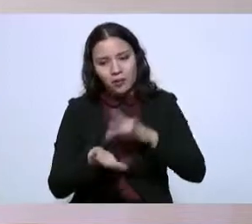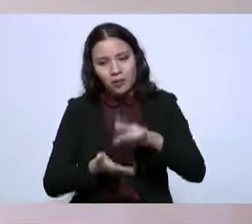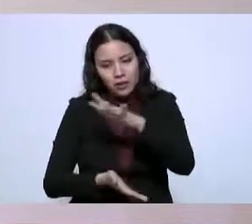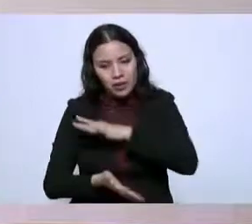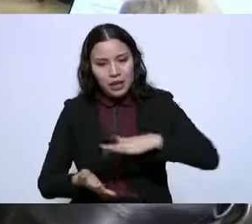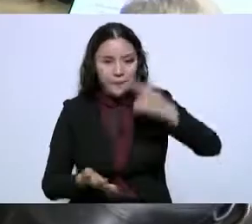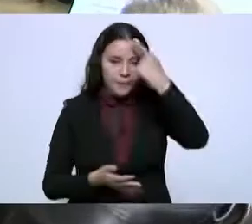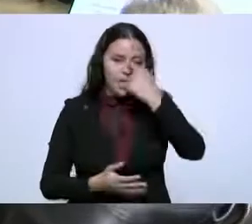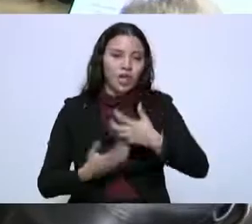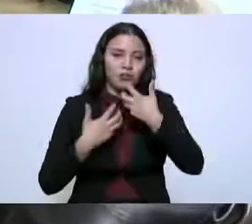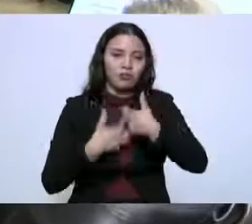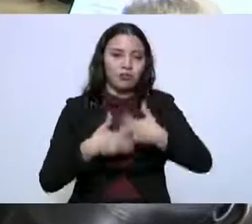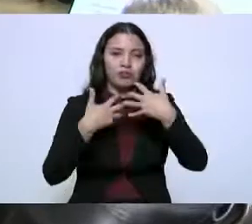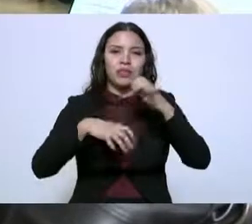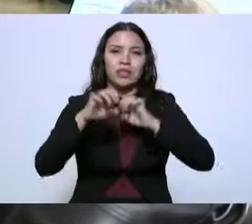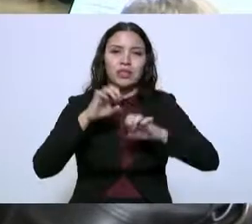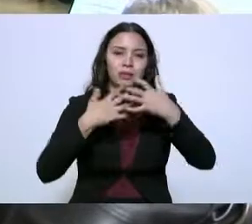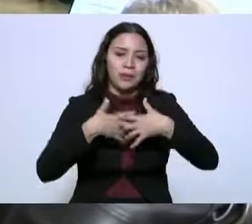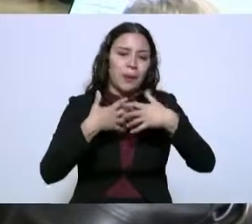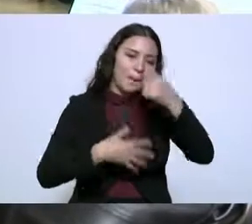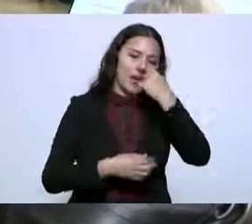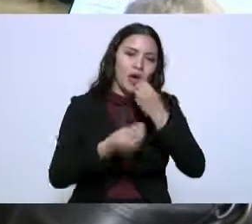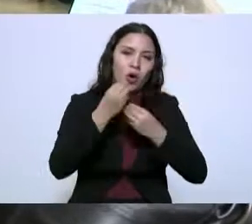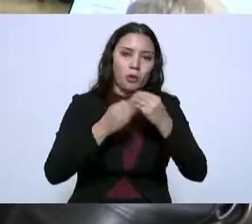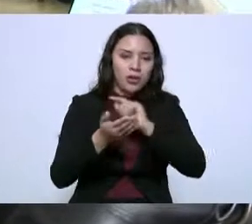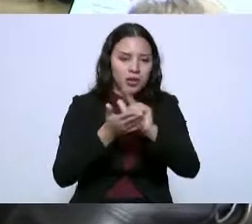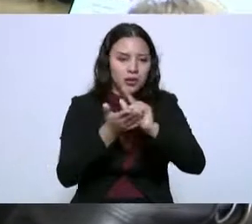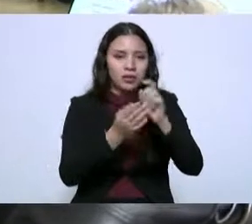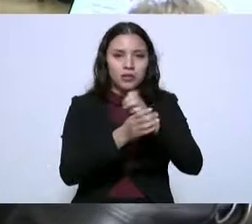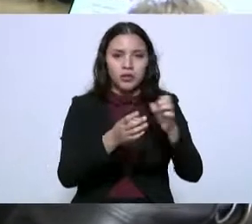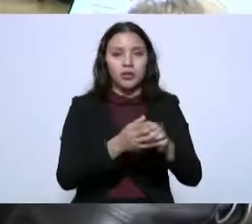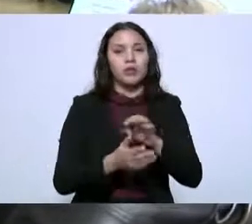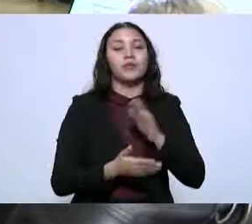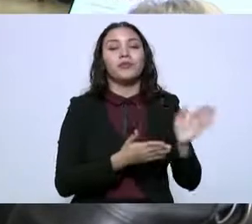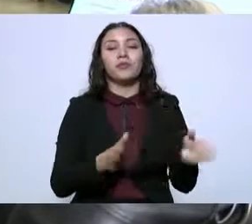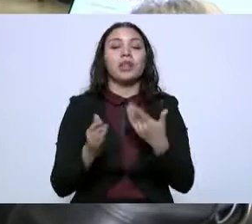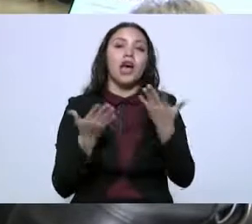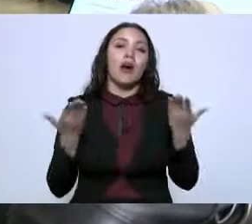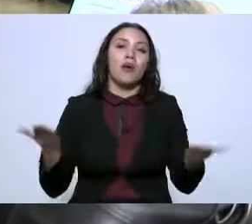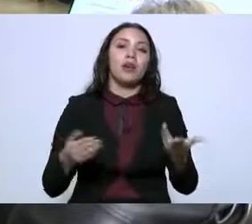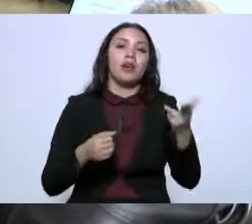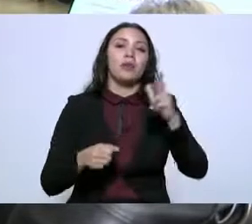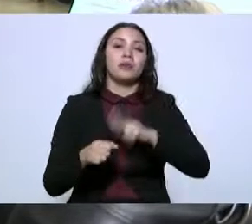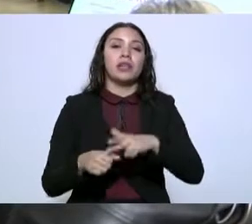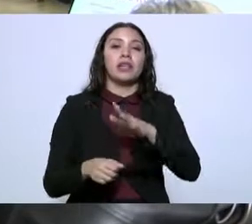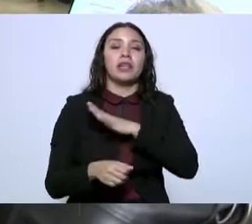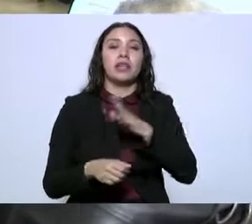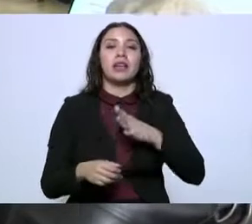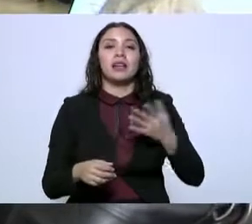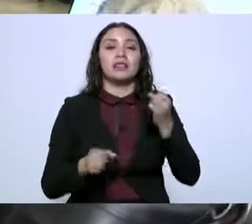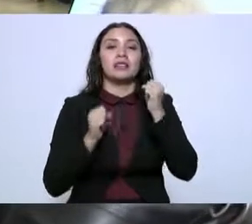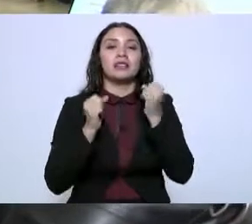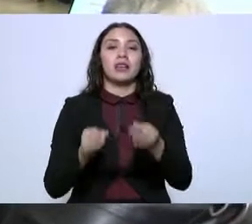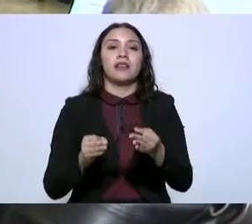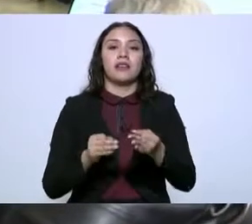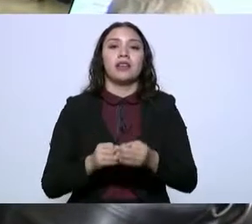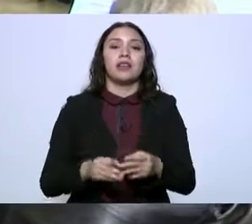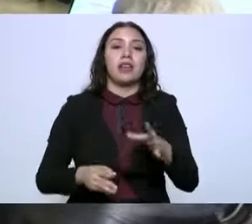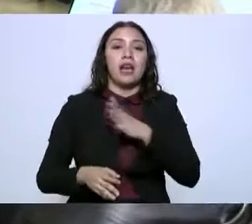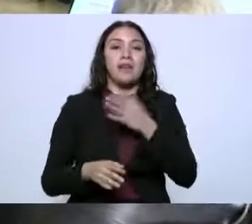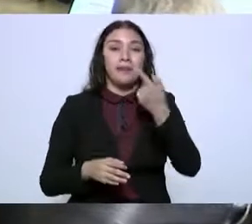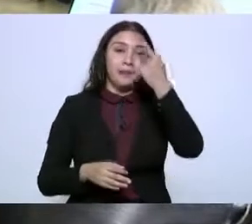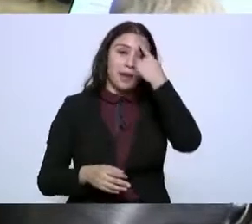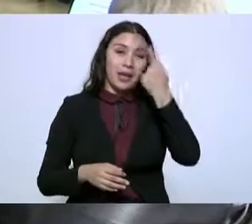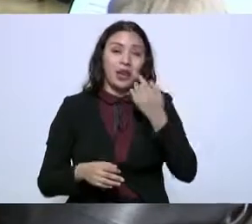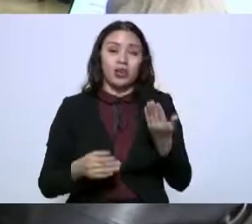de alimentos balanceados. La sustitución del Hospital General de San Fernando, un hospital de